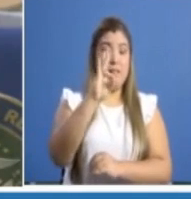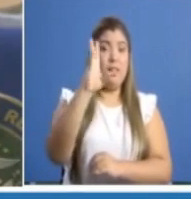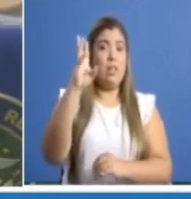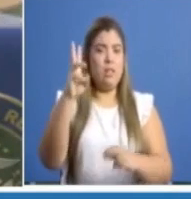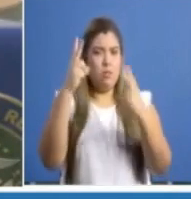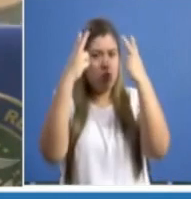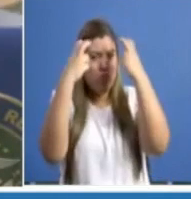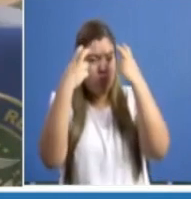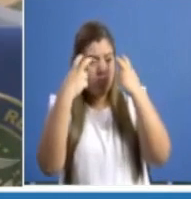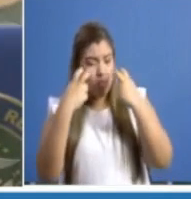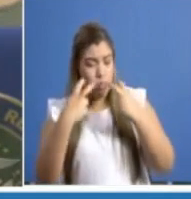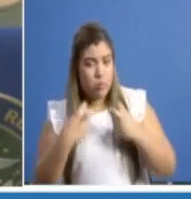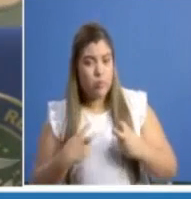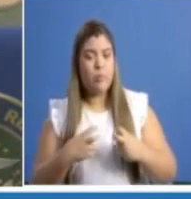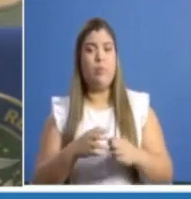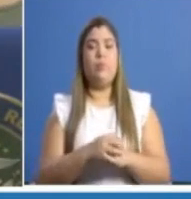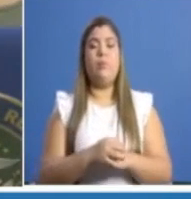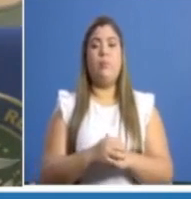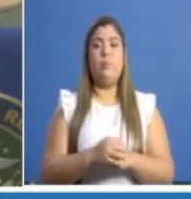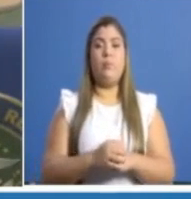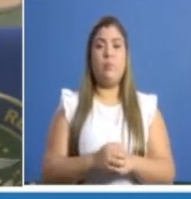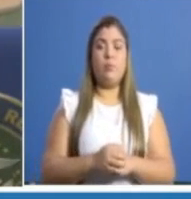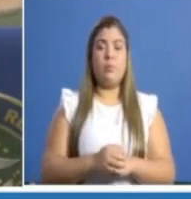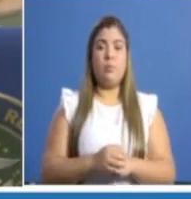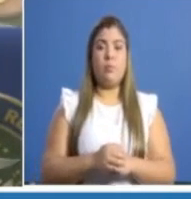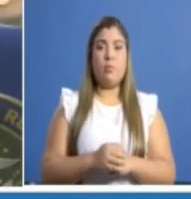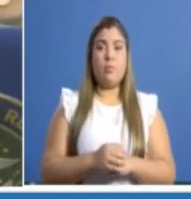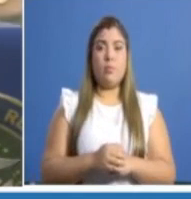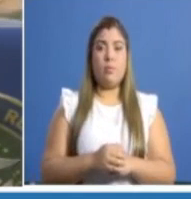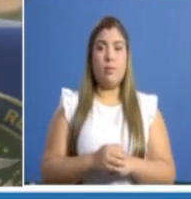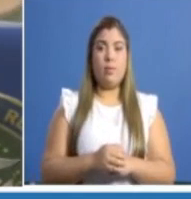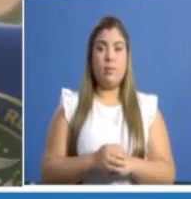pruebas por 100.000 habitantes.